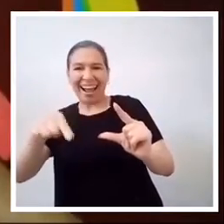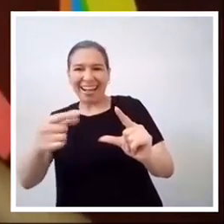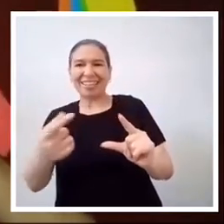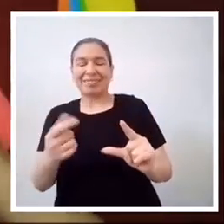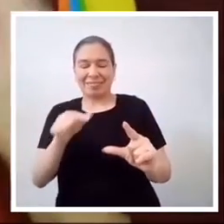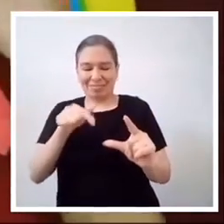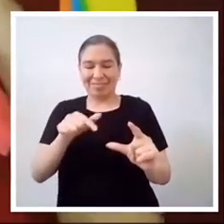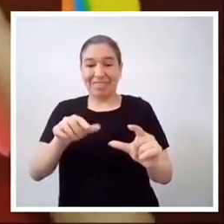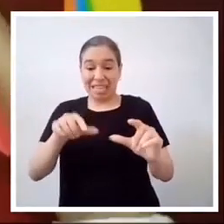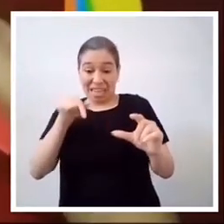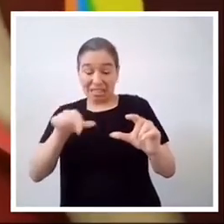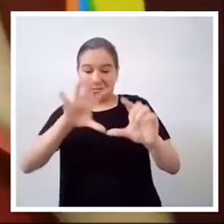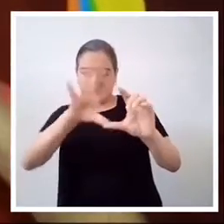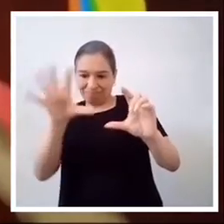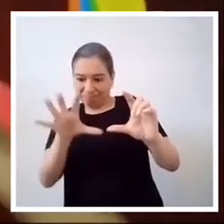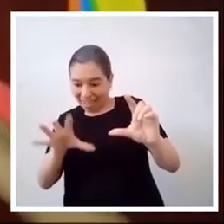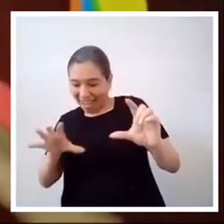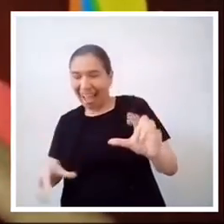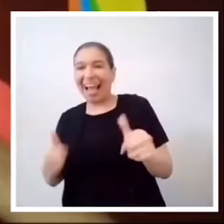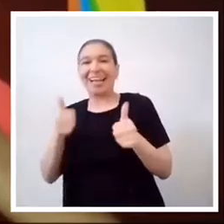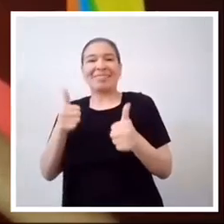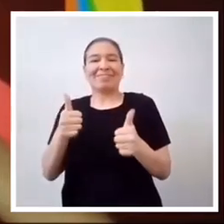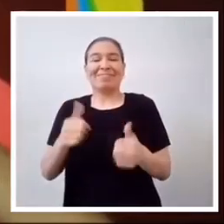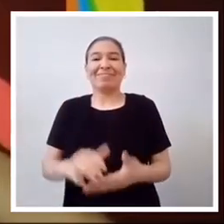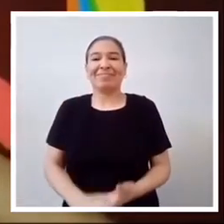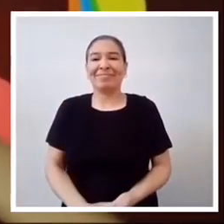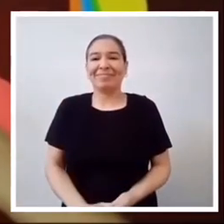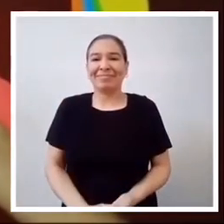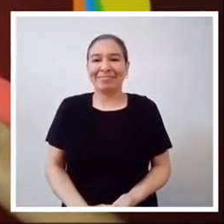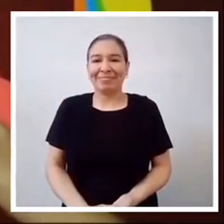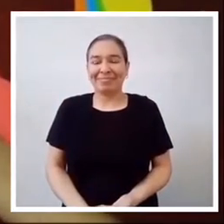proceso, de armar la figura.